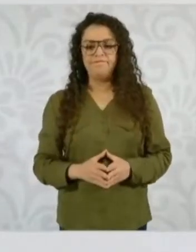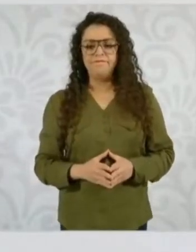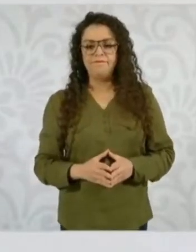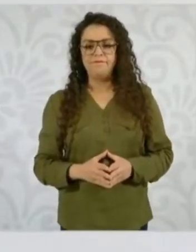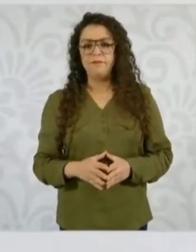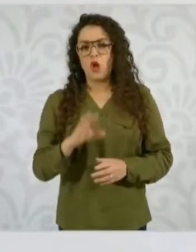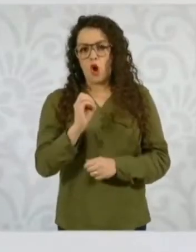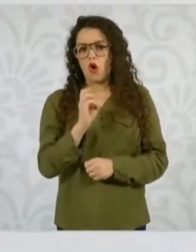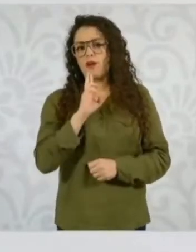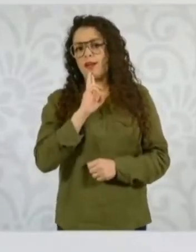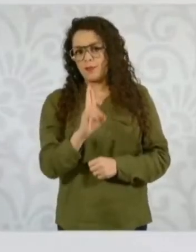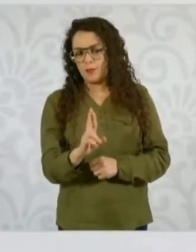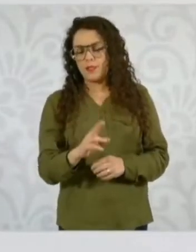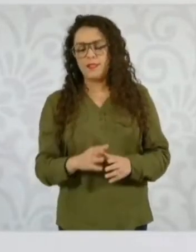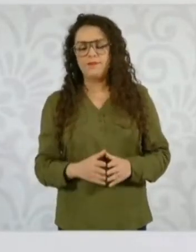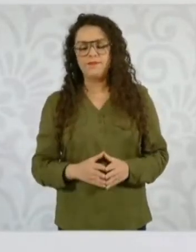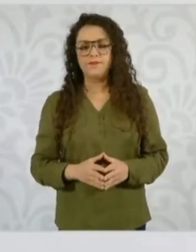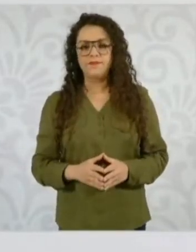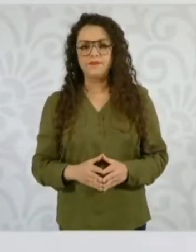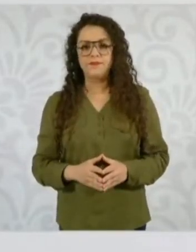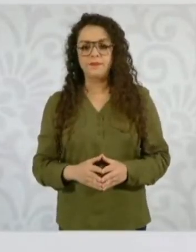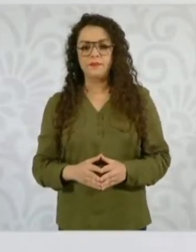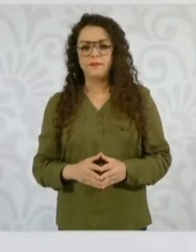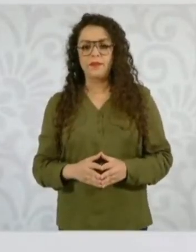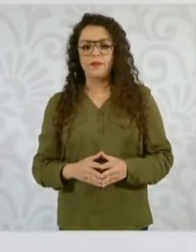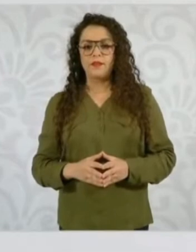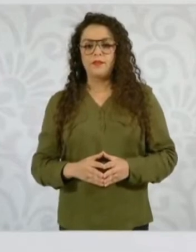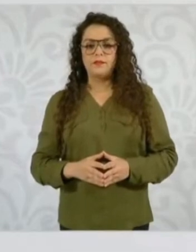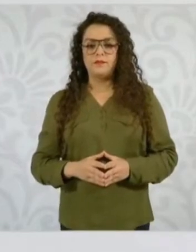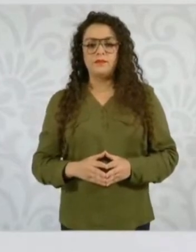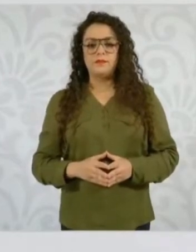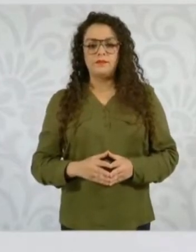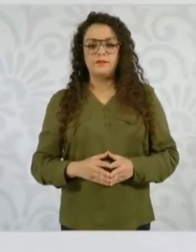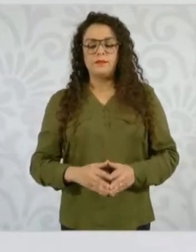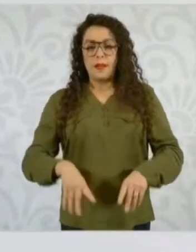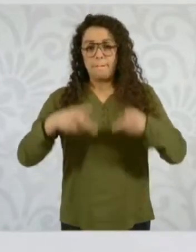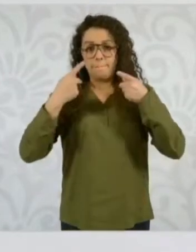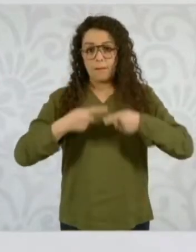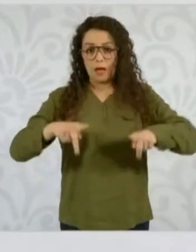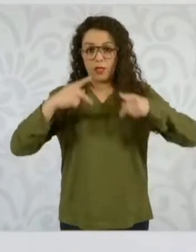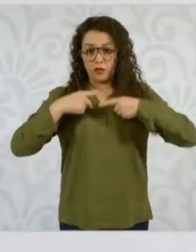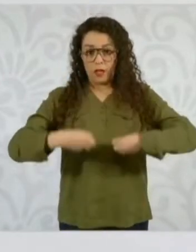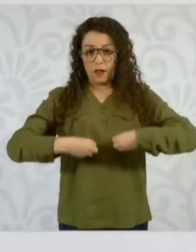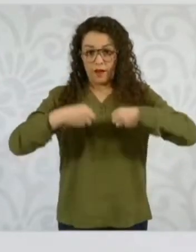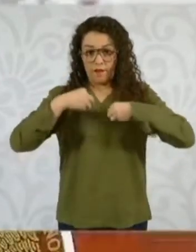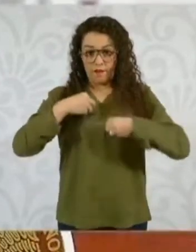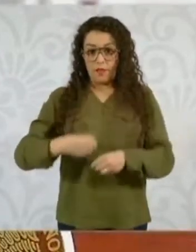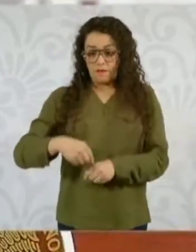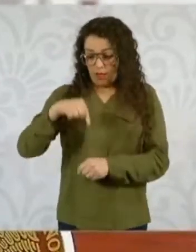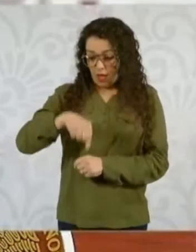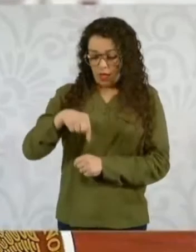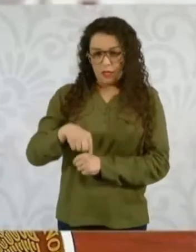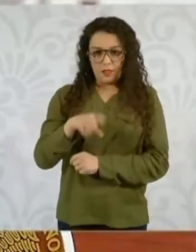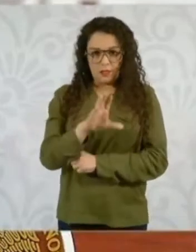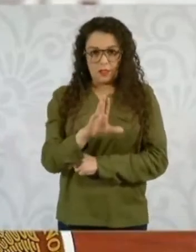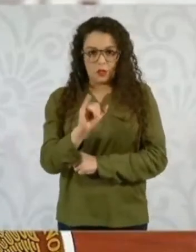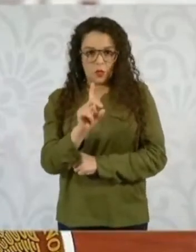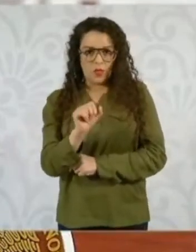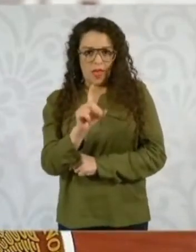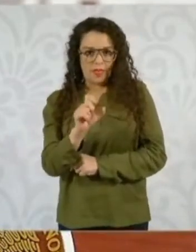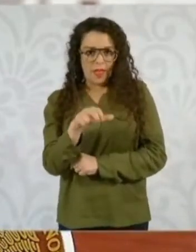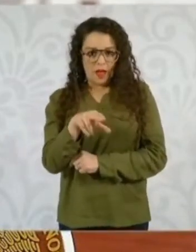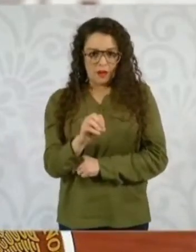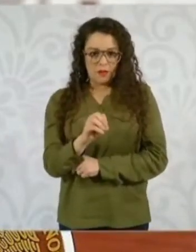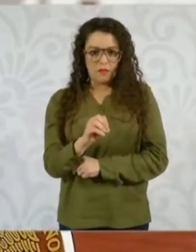Un ciudadano, una ciudadana ¿a quién le presenta una denuncia? Al Ministerio Público,